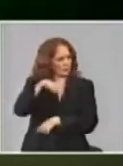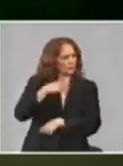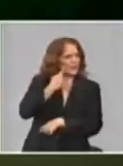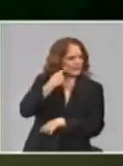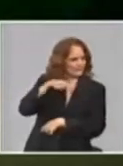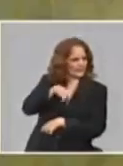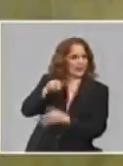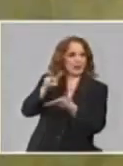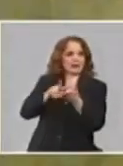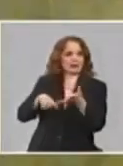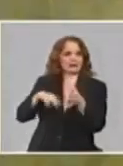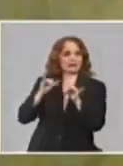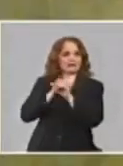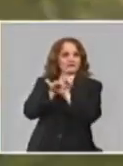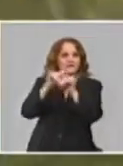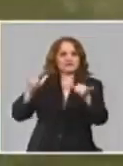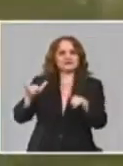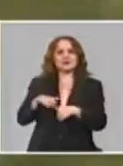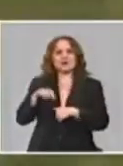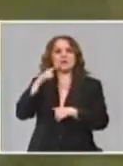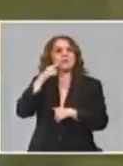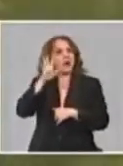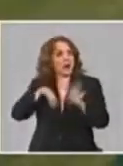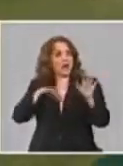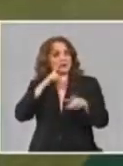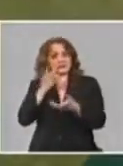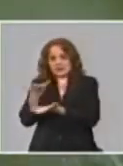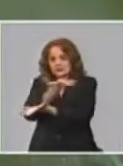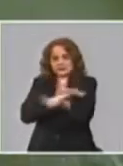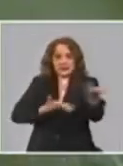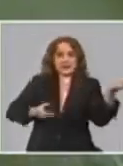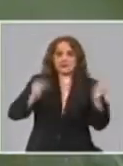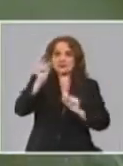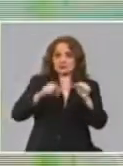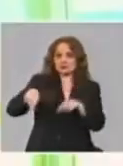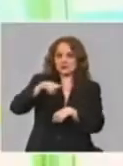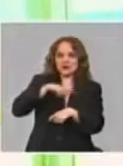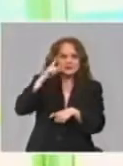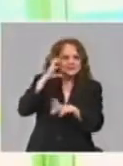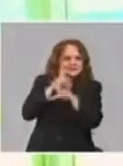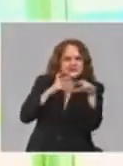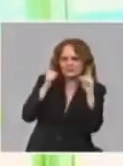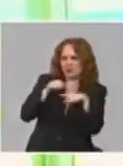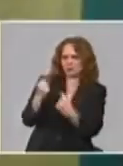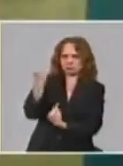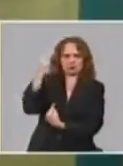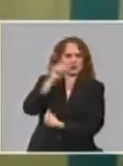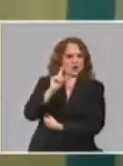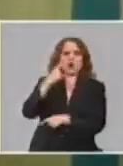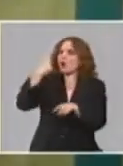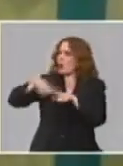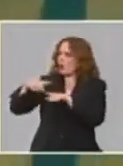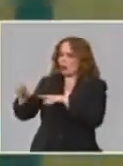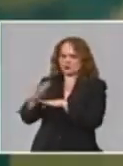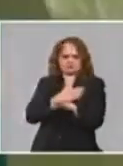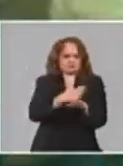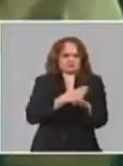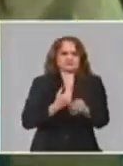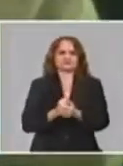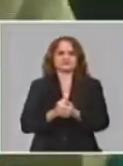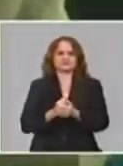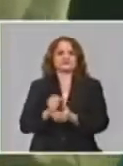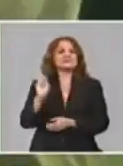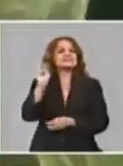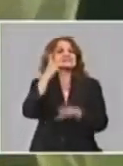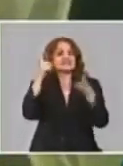y a veces cuando intercambiamos con las personas, son personas de cualquier rama, de cualquier condición, y eso nos llamó la atención. Y el tercer comentario